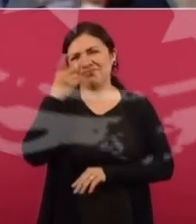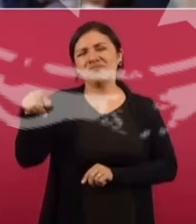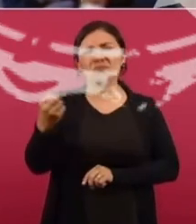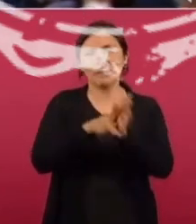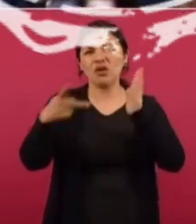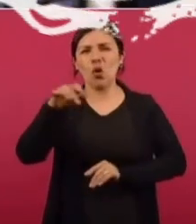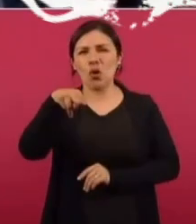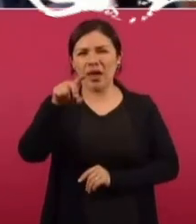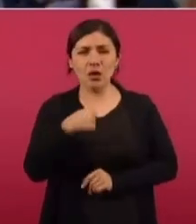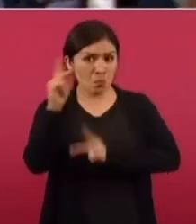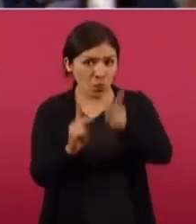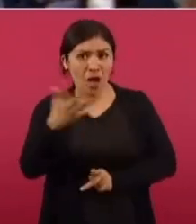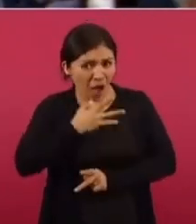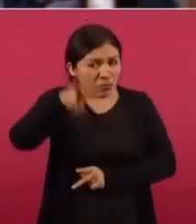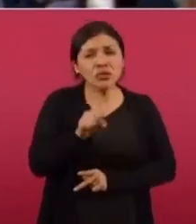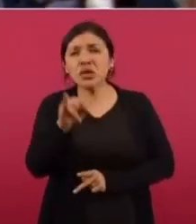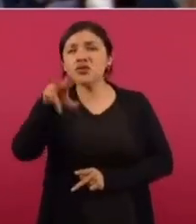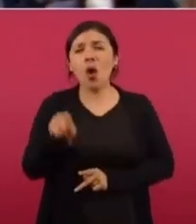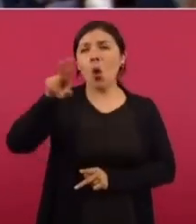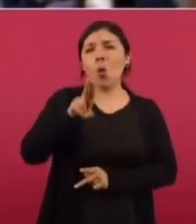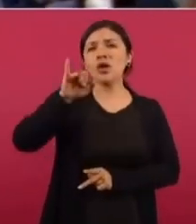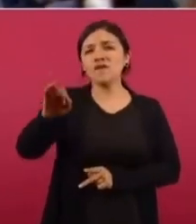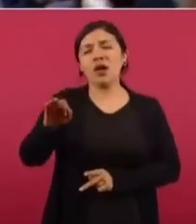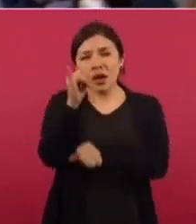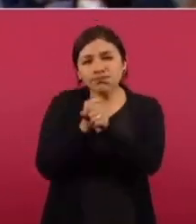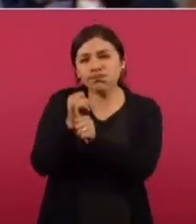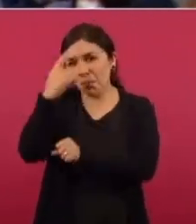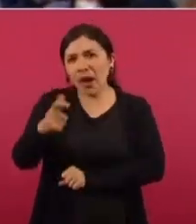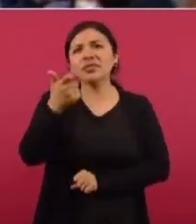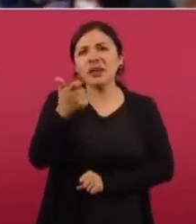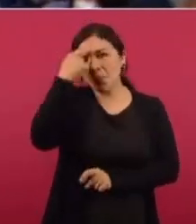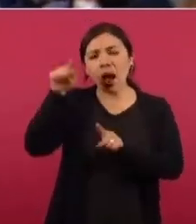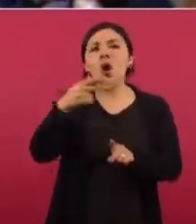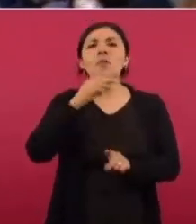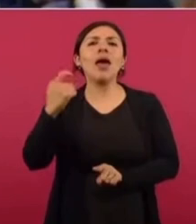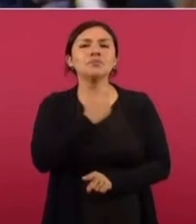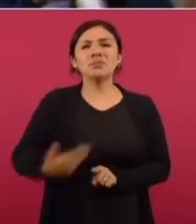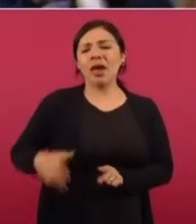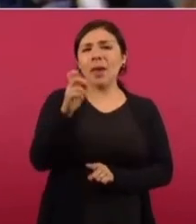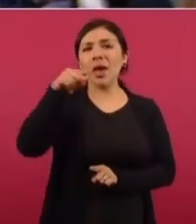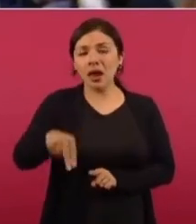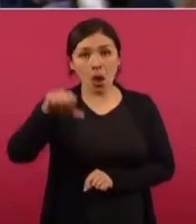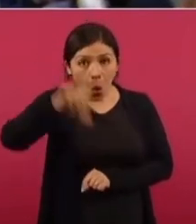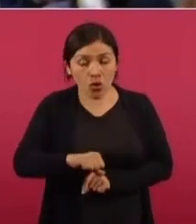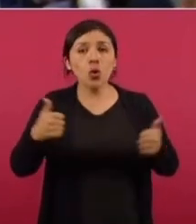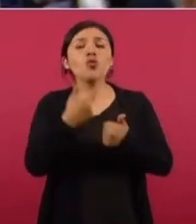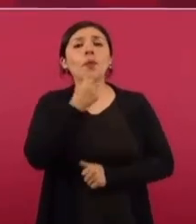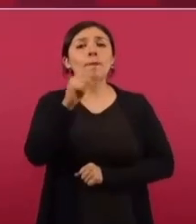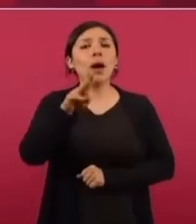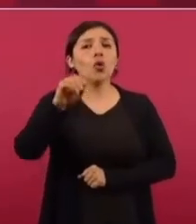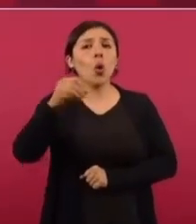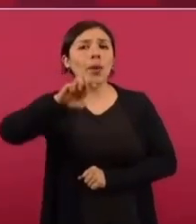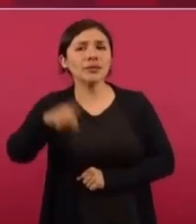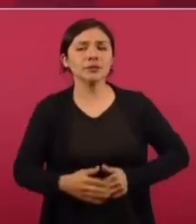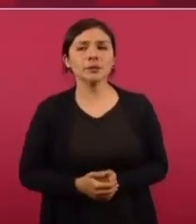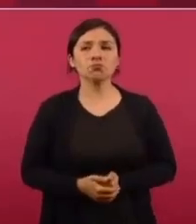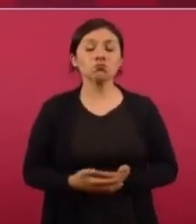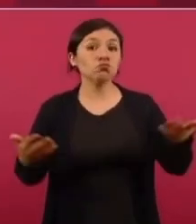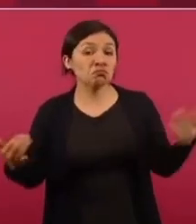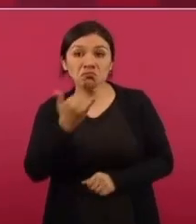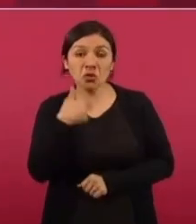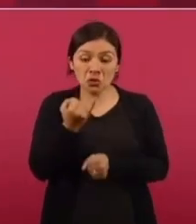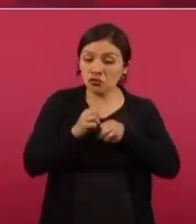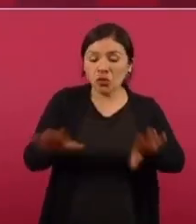¿Hay o no hay una investigación en la Unidad de Inteligencia Financiera sobre los dineros que llevan a Enrique Peña Nieto, expresidente de México, hoy con Pablo Gómez al frente? Yo no tengo